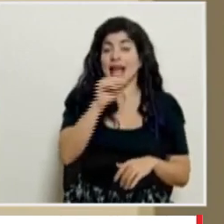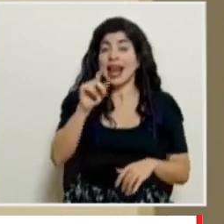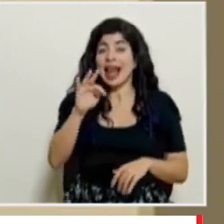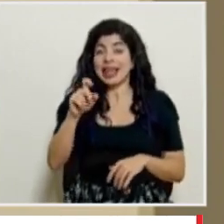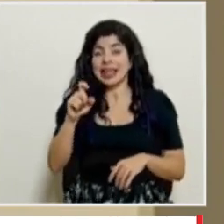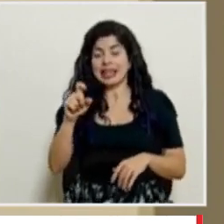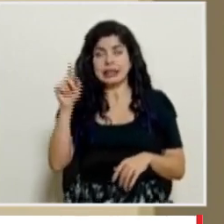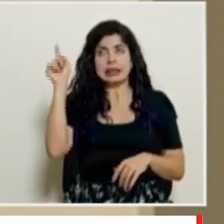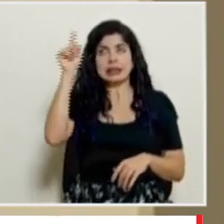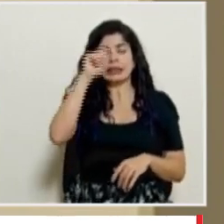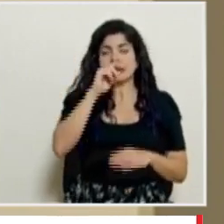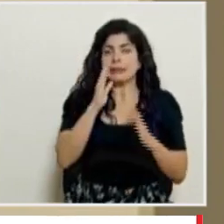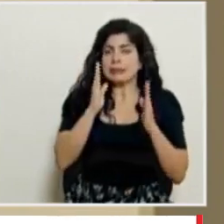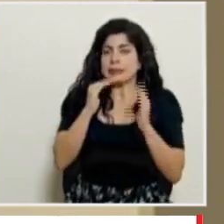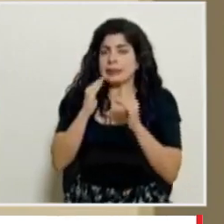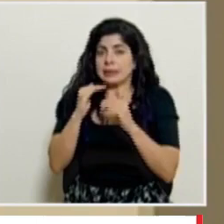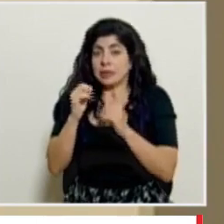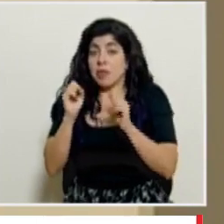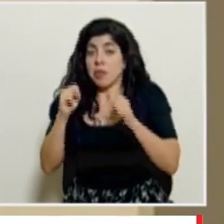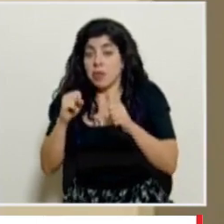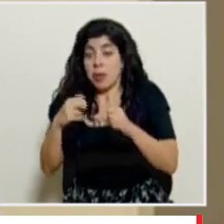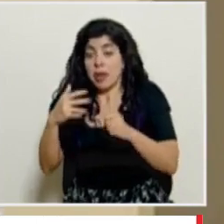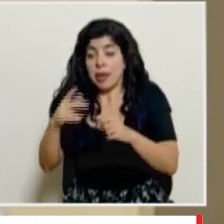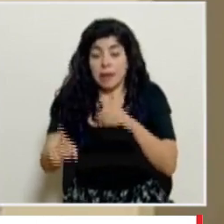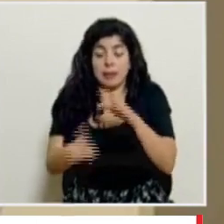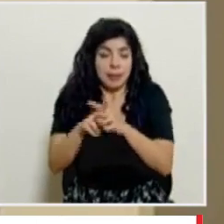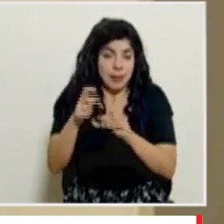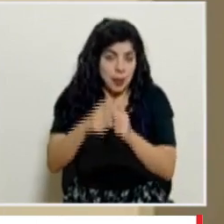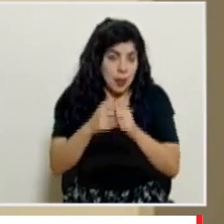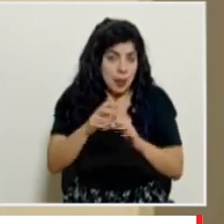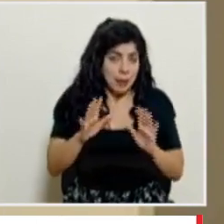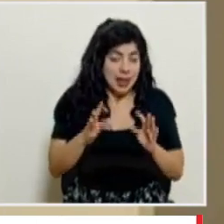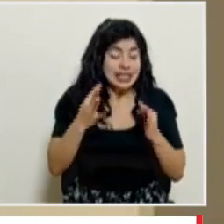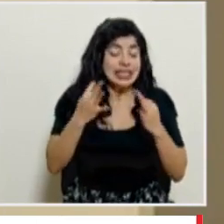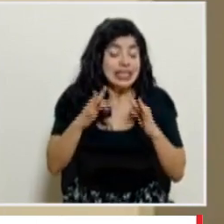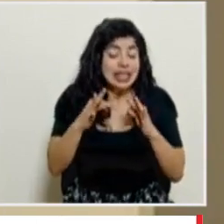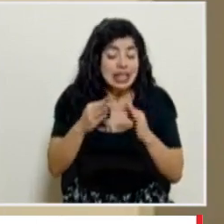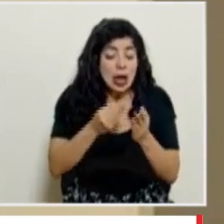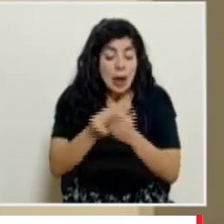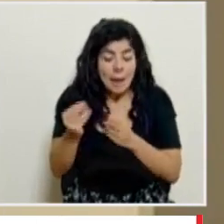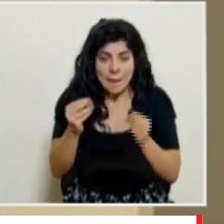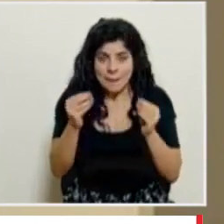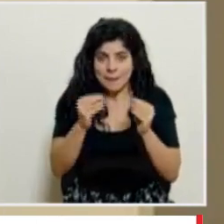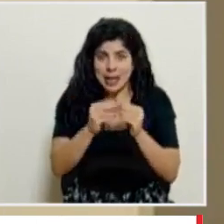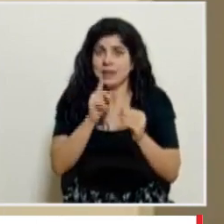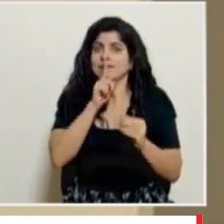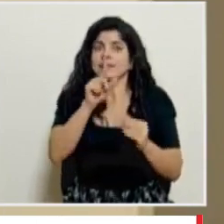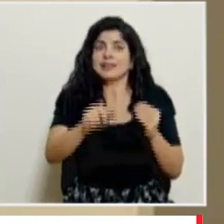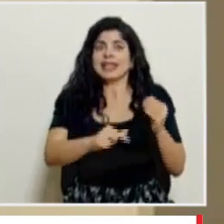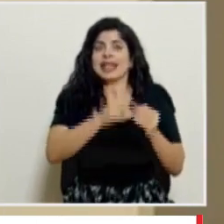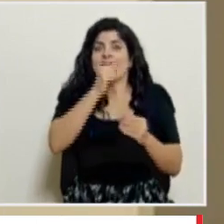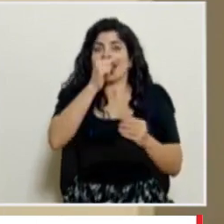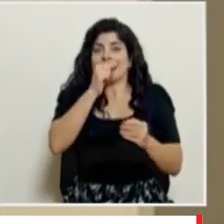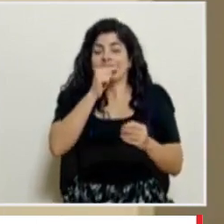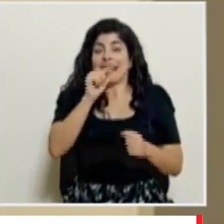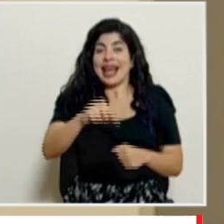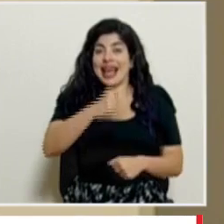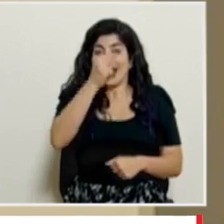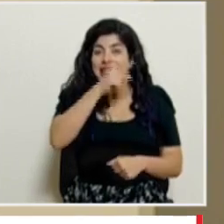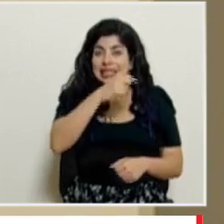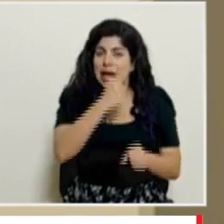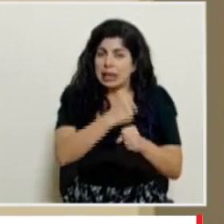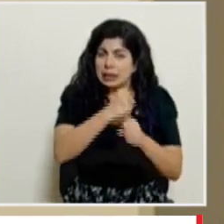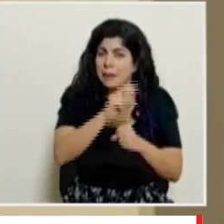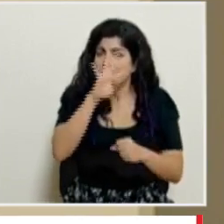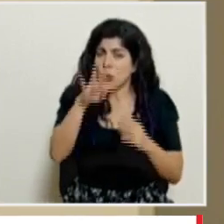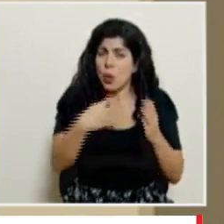eso podría representar un problema en cualquier momento están tratando de comprar más de hecho la gerencia logística está 24 horas al tanto de